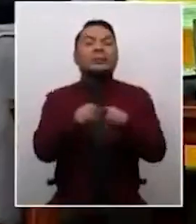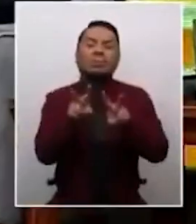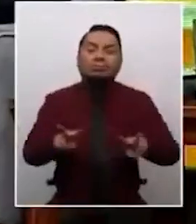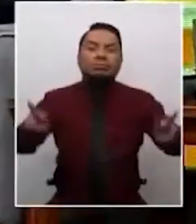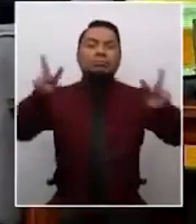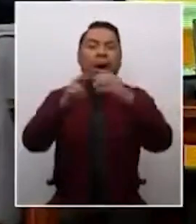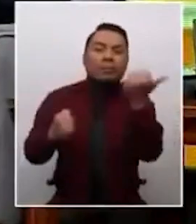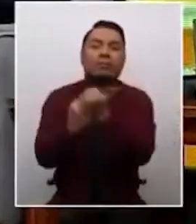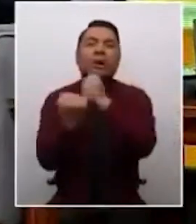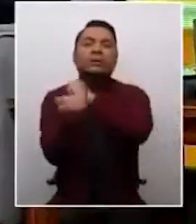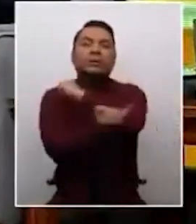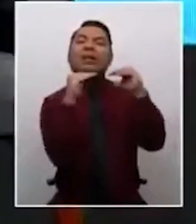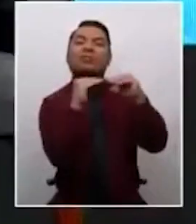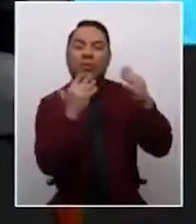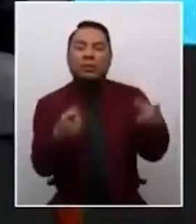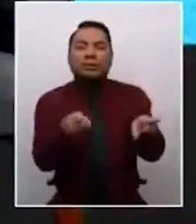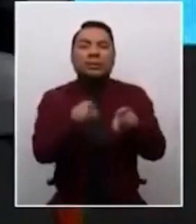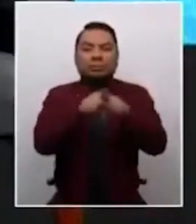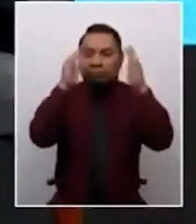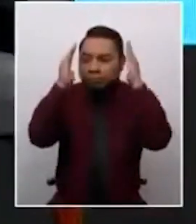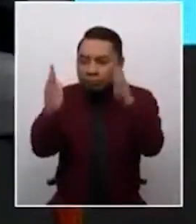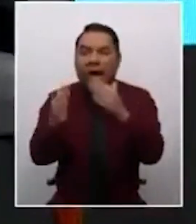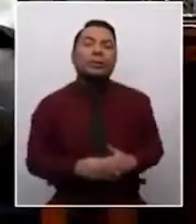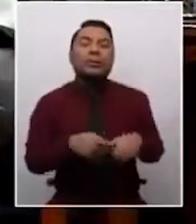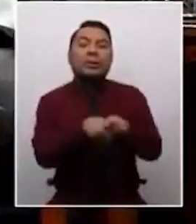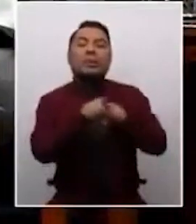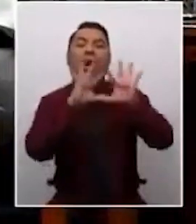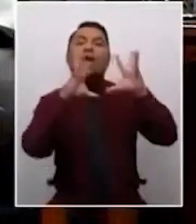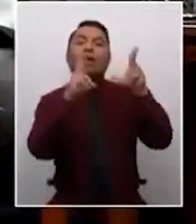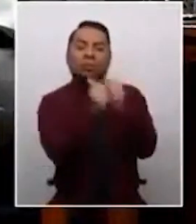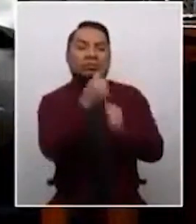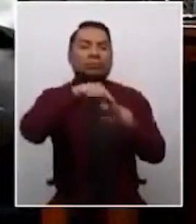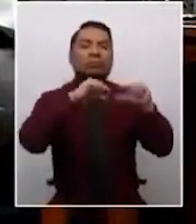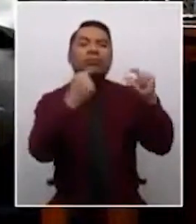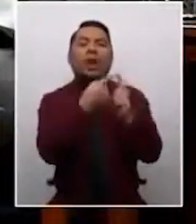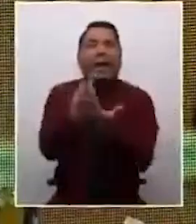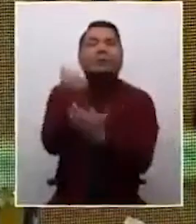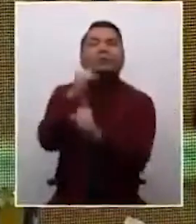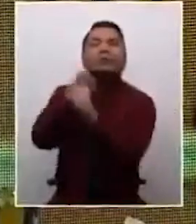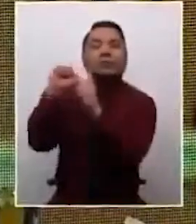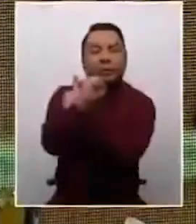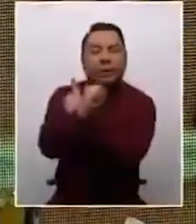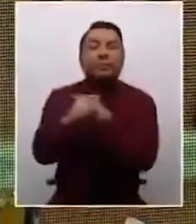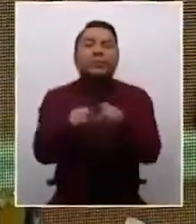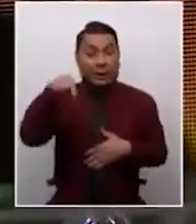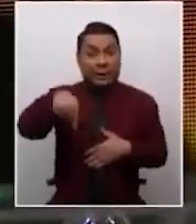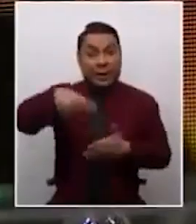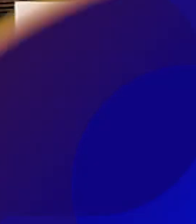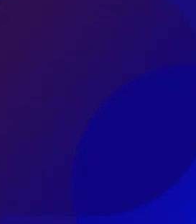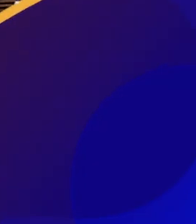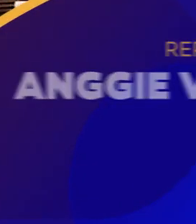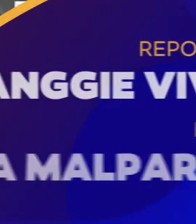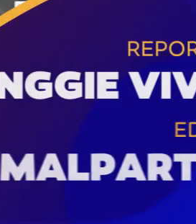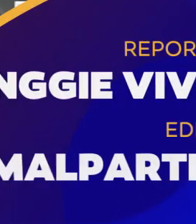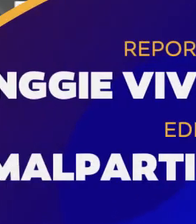propuestas para el beneficio de la población. Este domingo 2 de octubre serán las elecciones y los peruanos decidiremos al próximo gobernante de nuestras